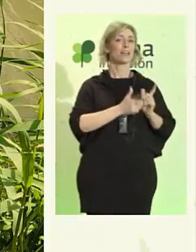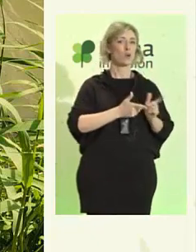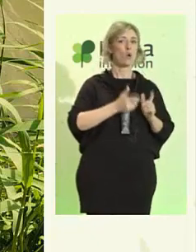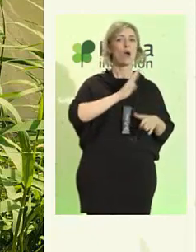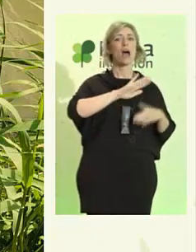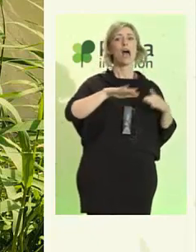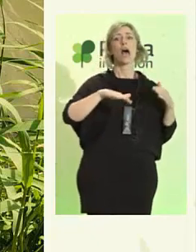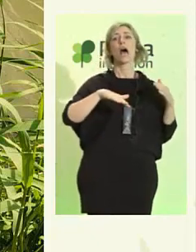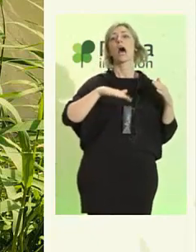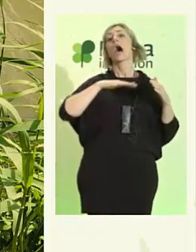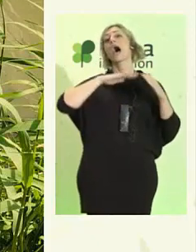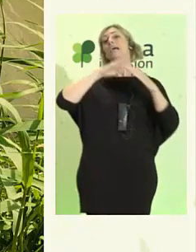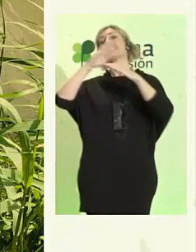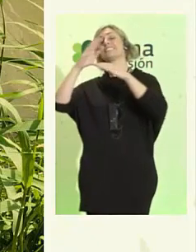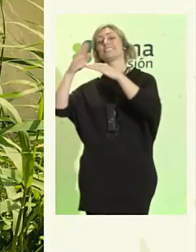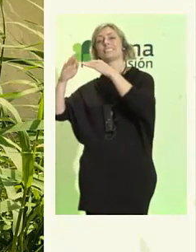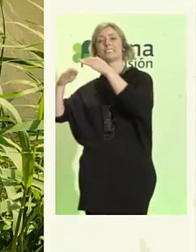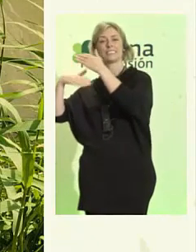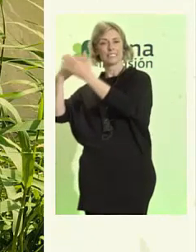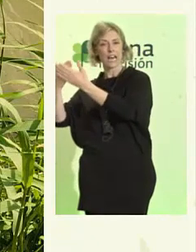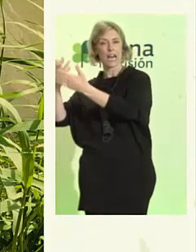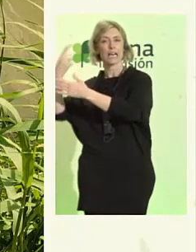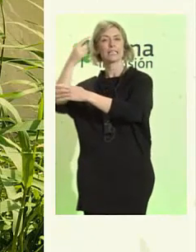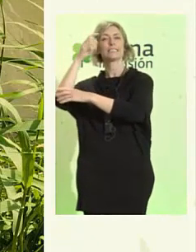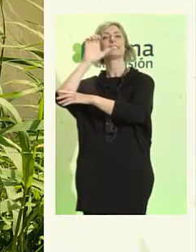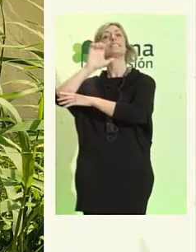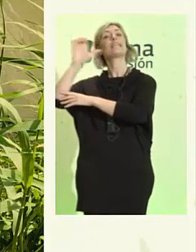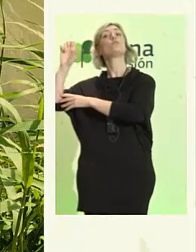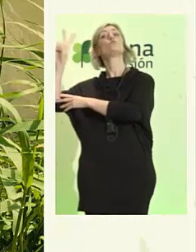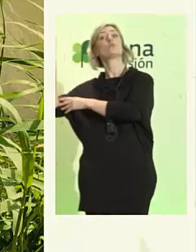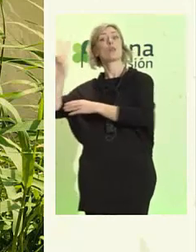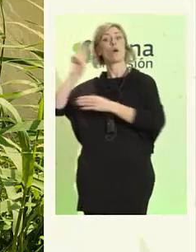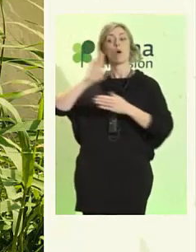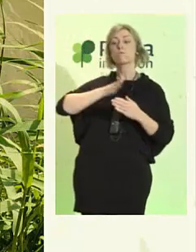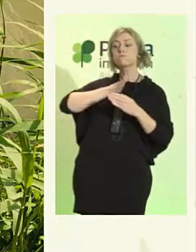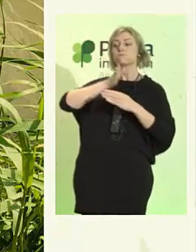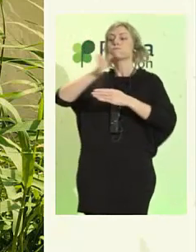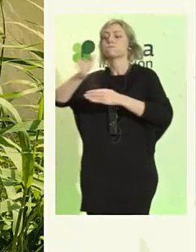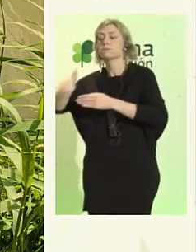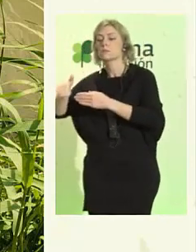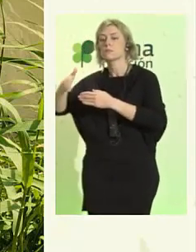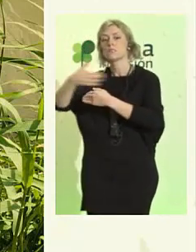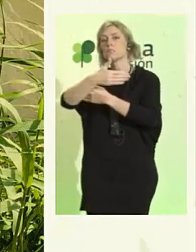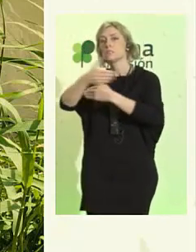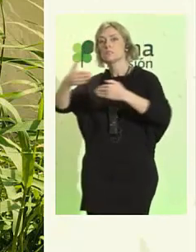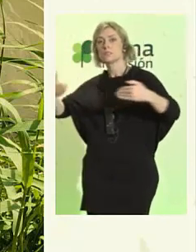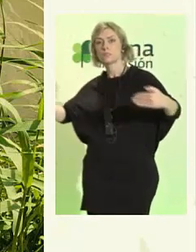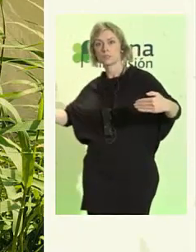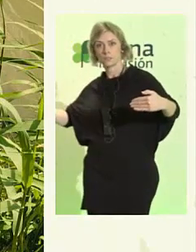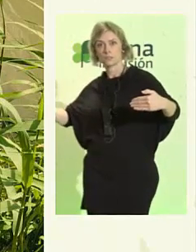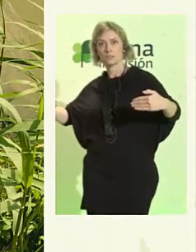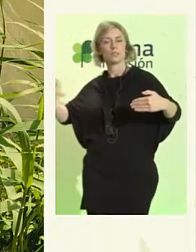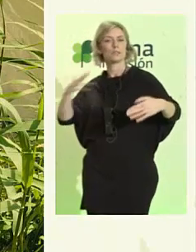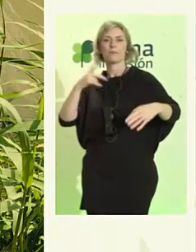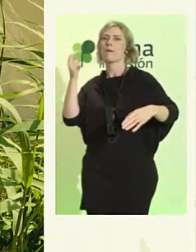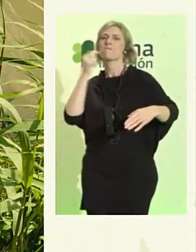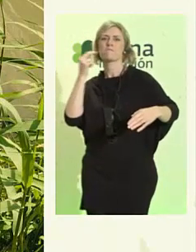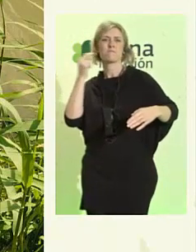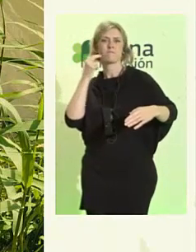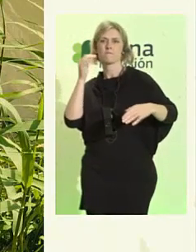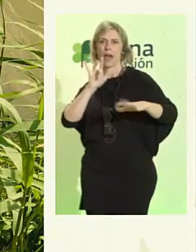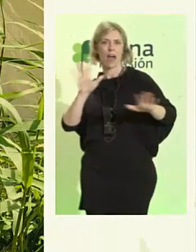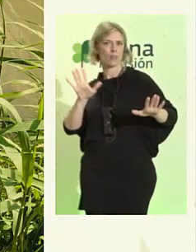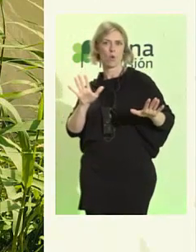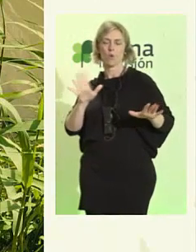Evidentemente estaban aterrorizados, tenían miedo de encontrarse con la guardia fronteriza